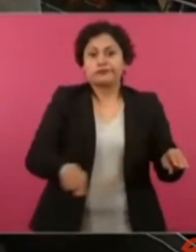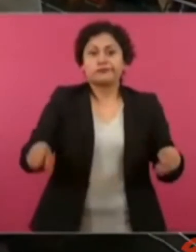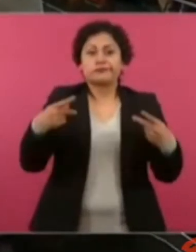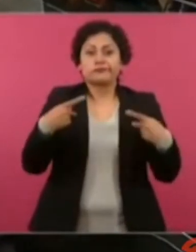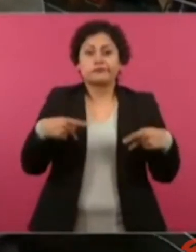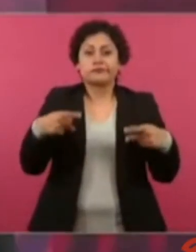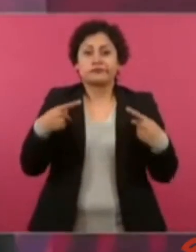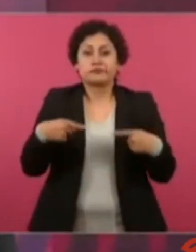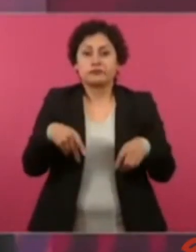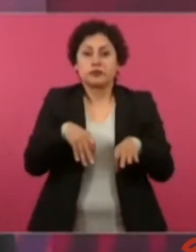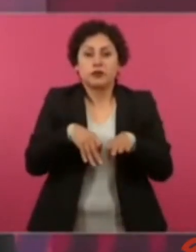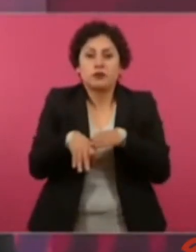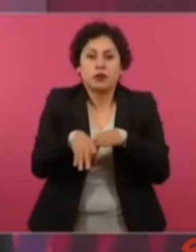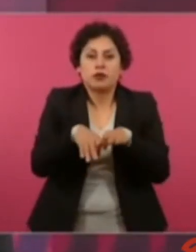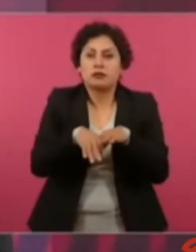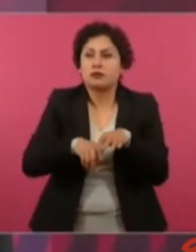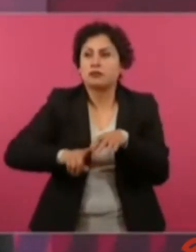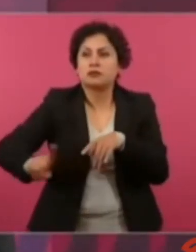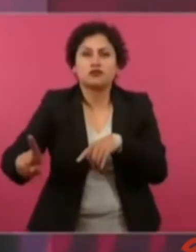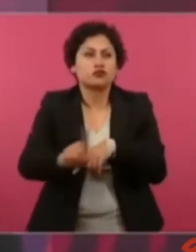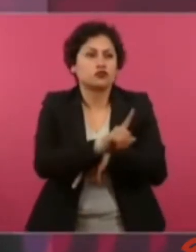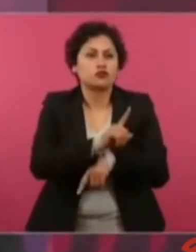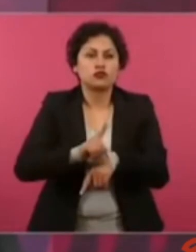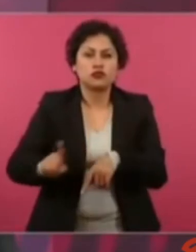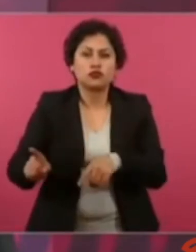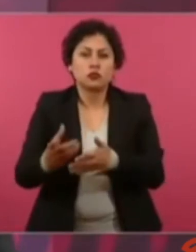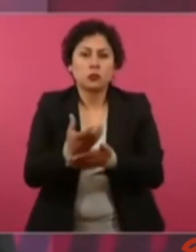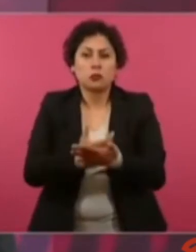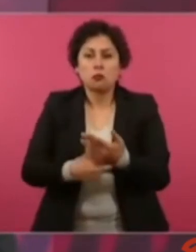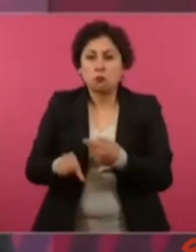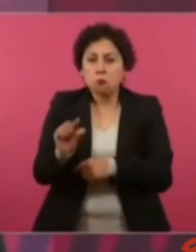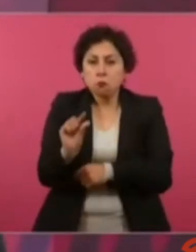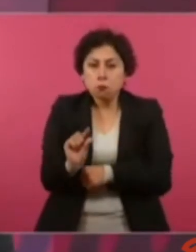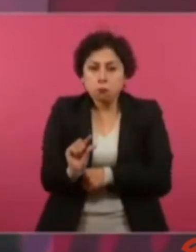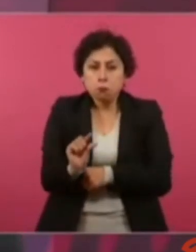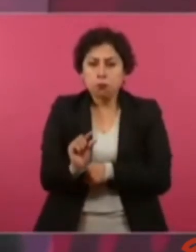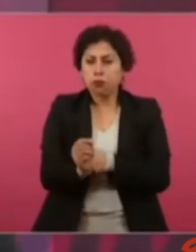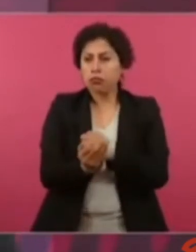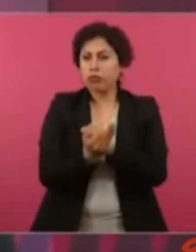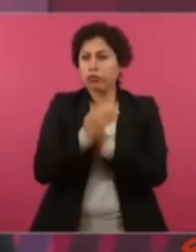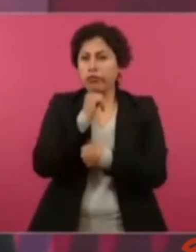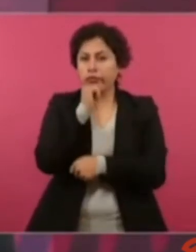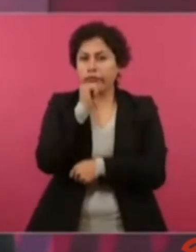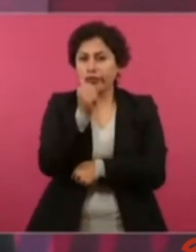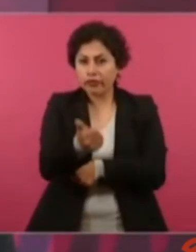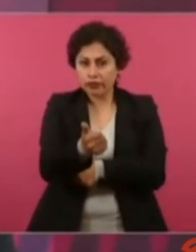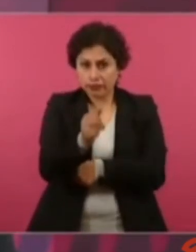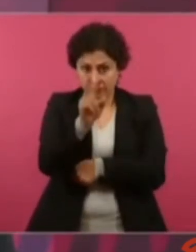indefensos, los que ganan menos, los explotan.